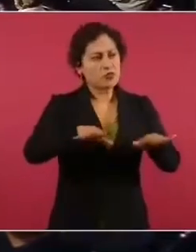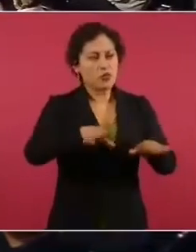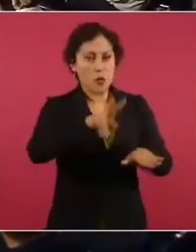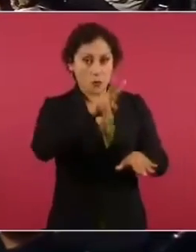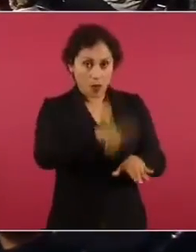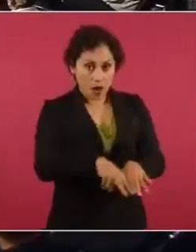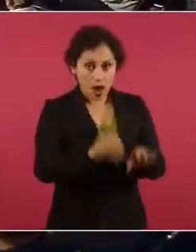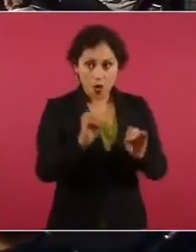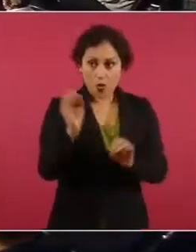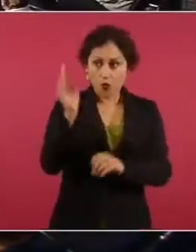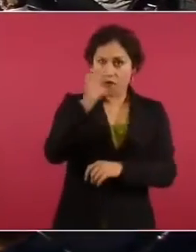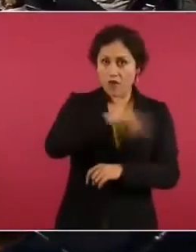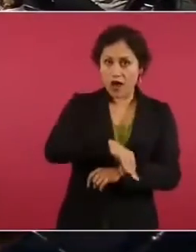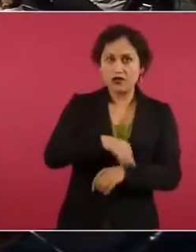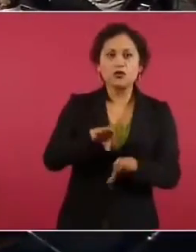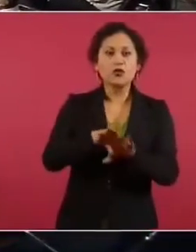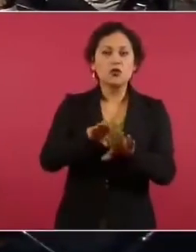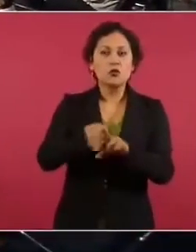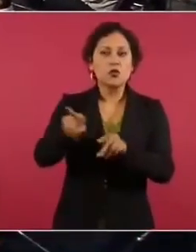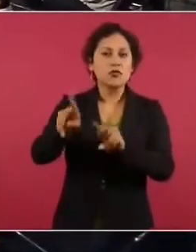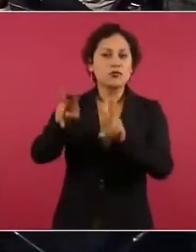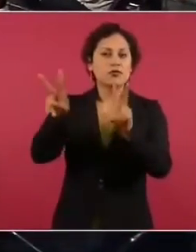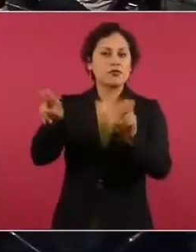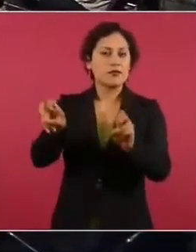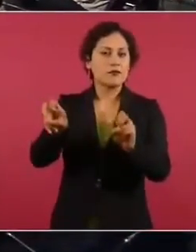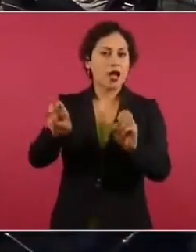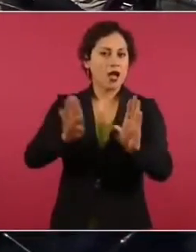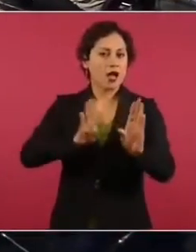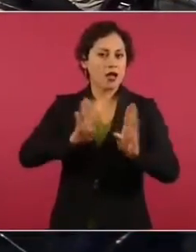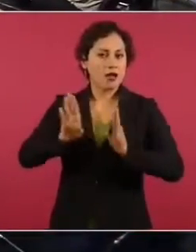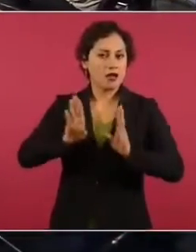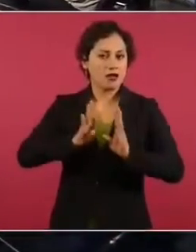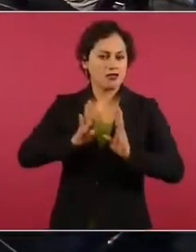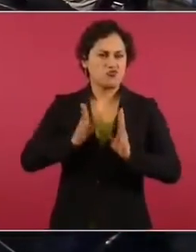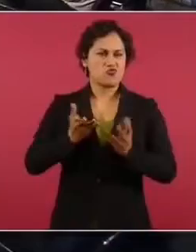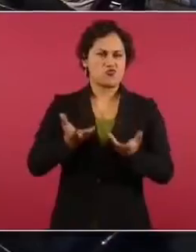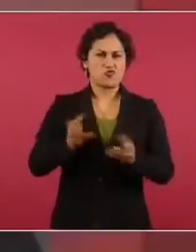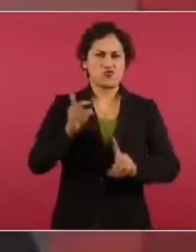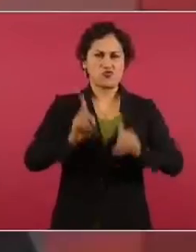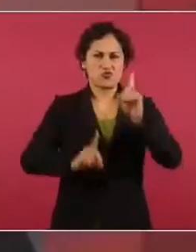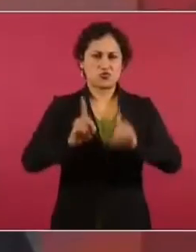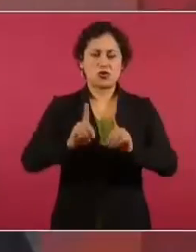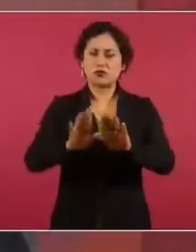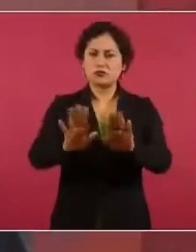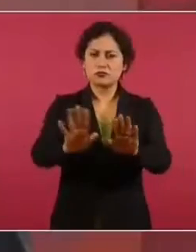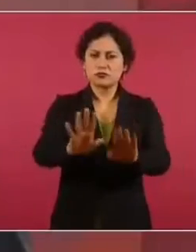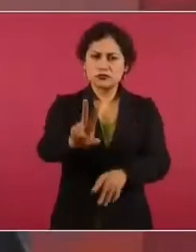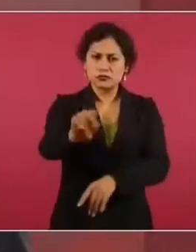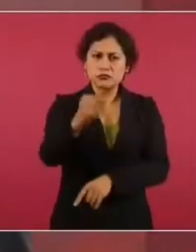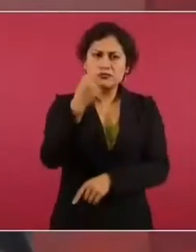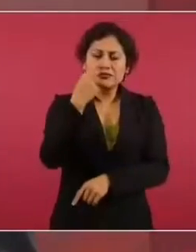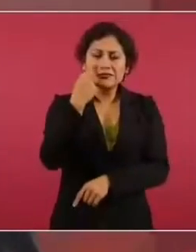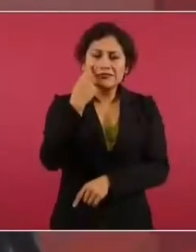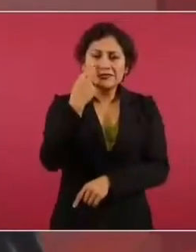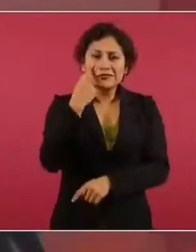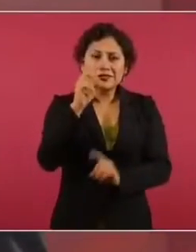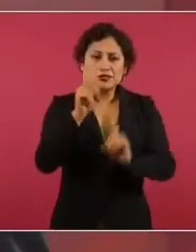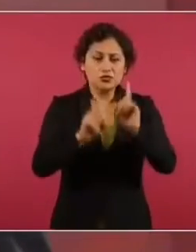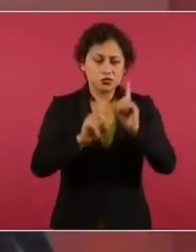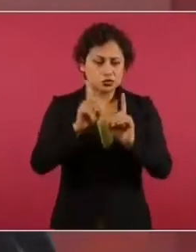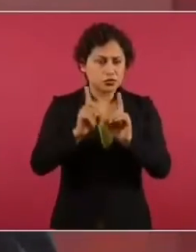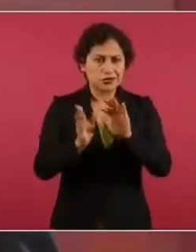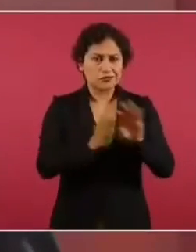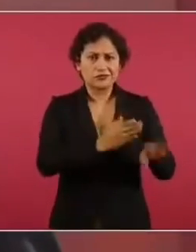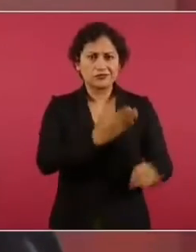que toca al Ejército, eso ya se pone en duda cuando se está hablando de que sí buscó influir? No, hay nada en duda. El Ejército